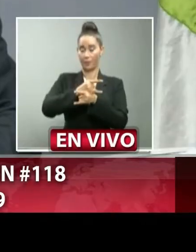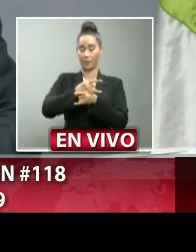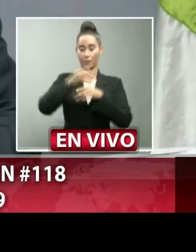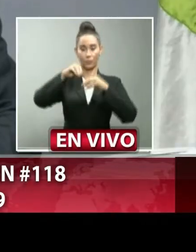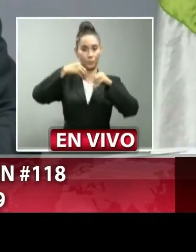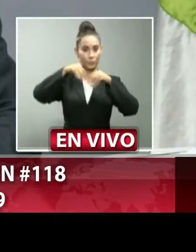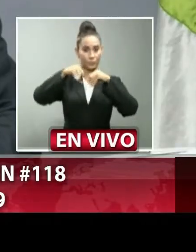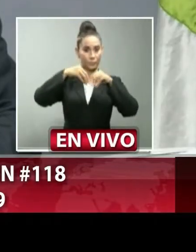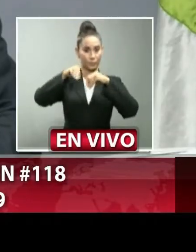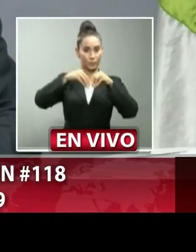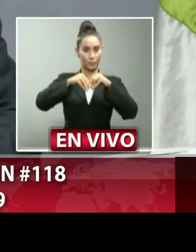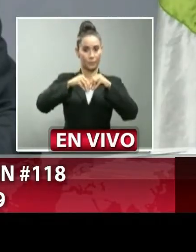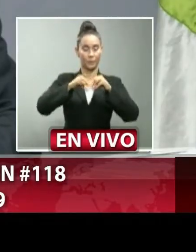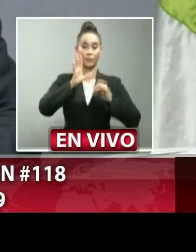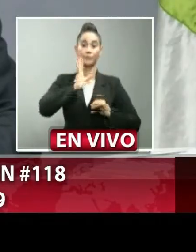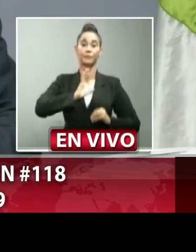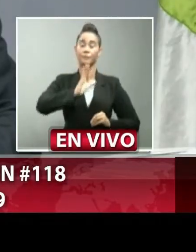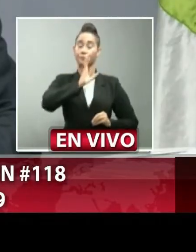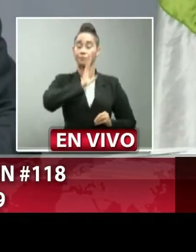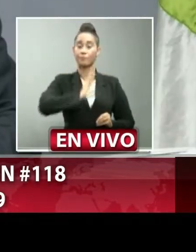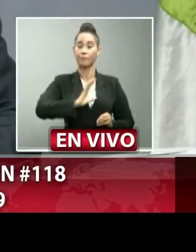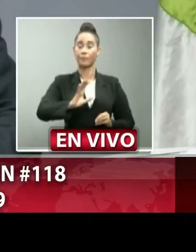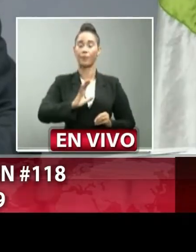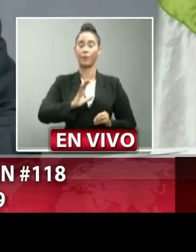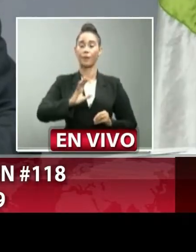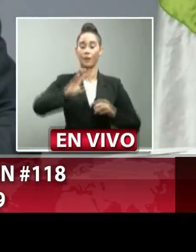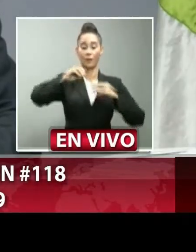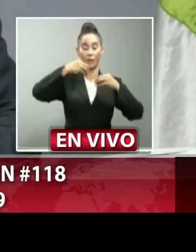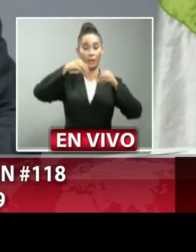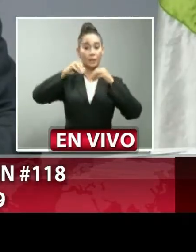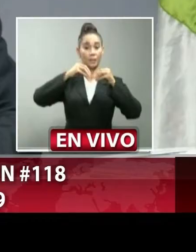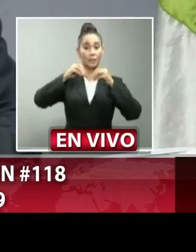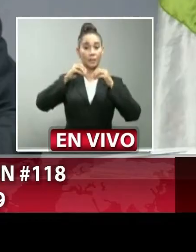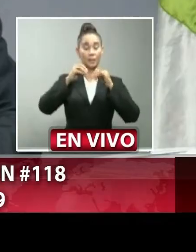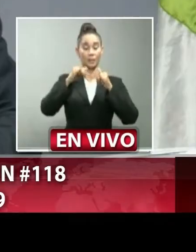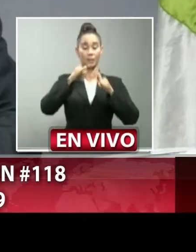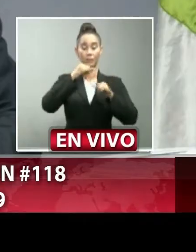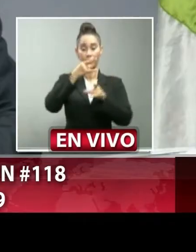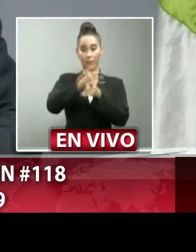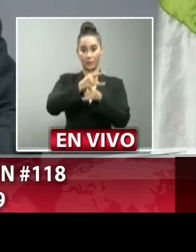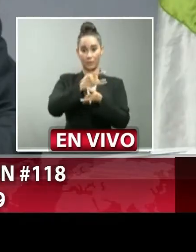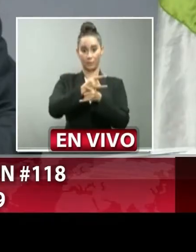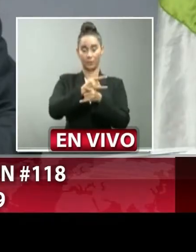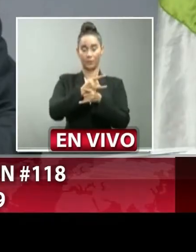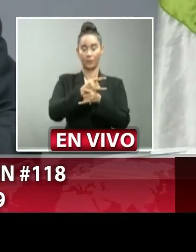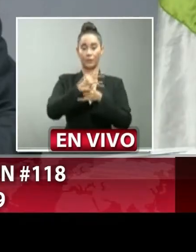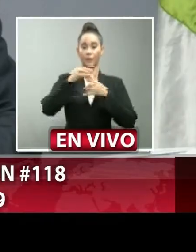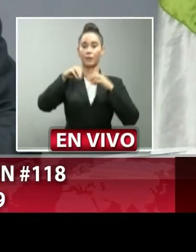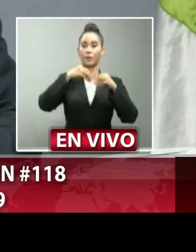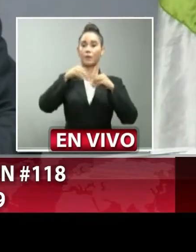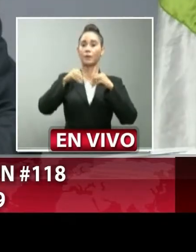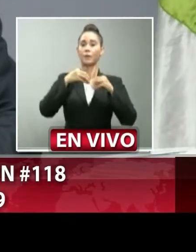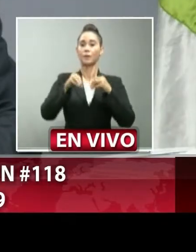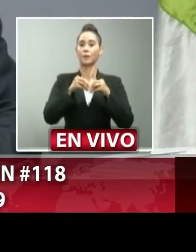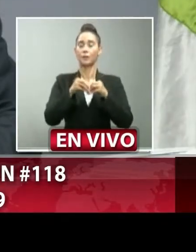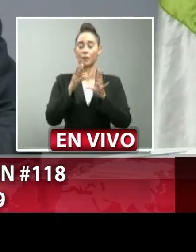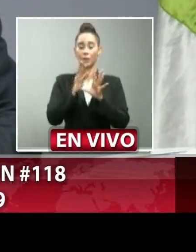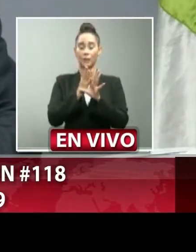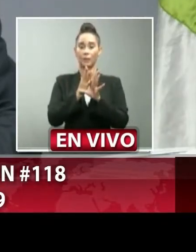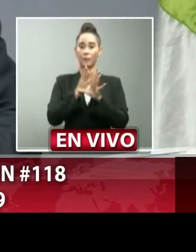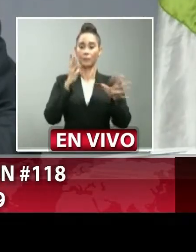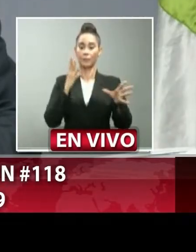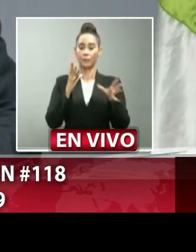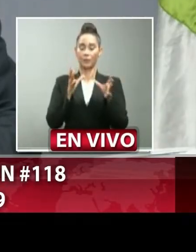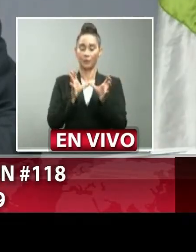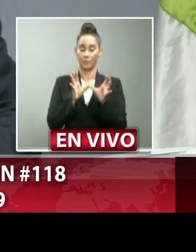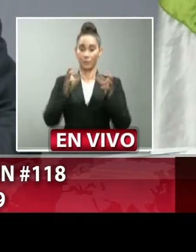colmados, cafeterías, tiendas de bebidas alcohólicas, tiendas de abastos y bodegas de venta al